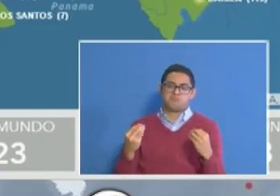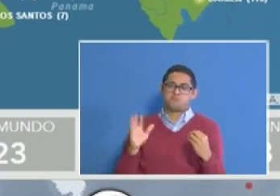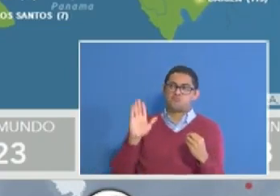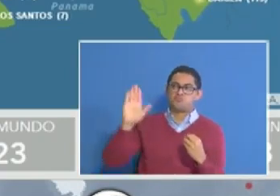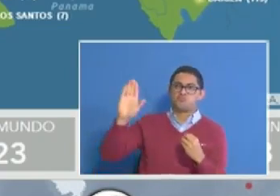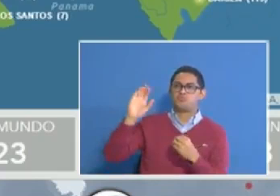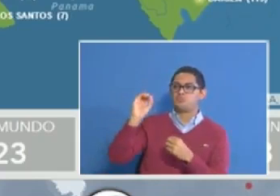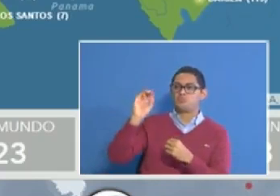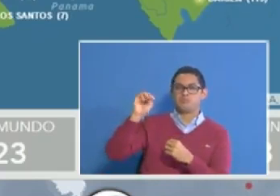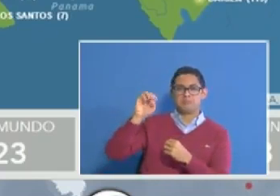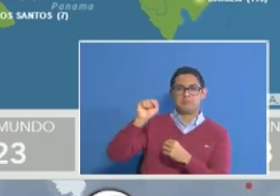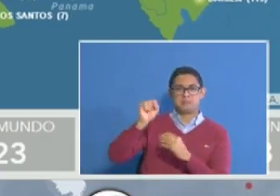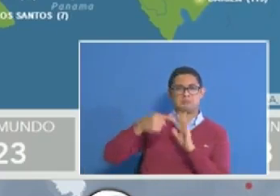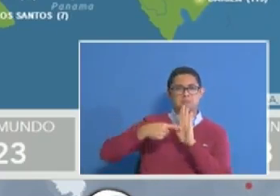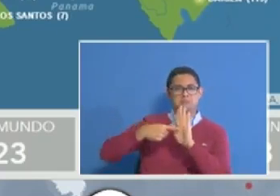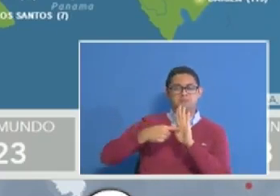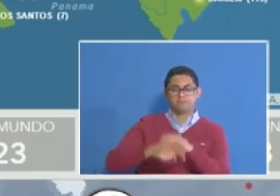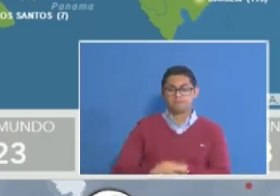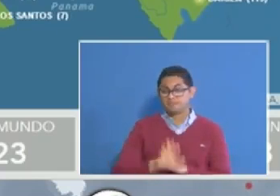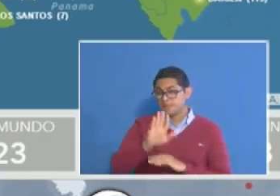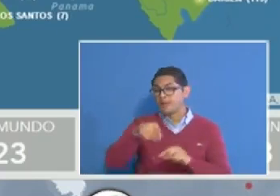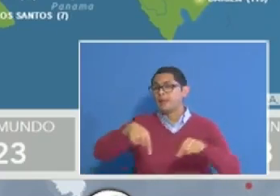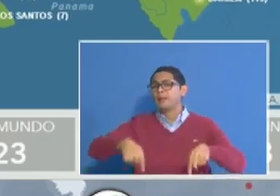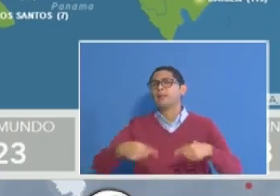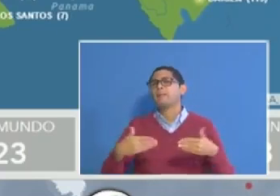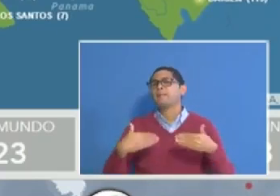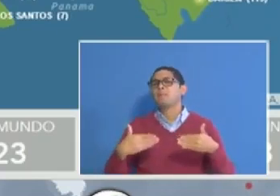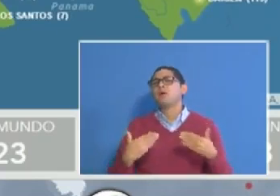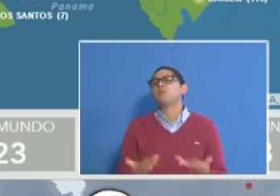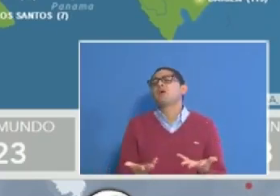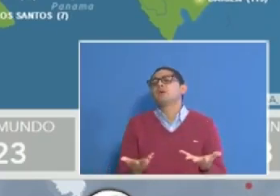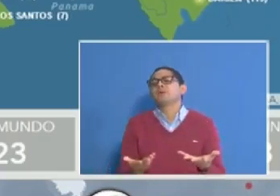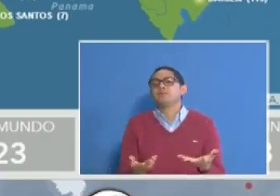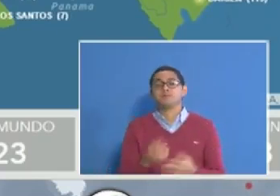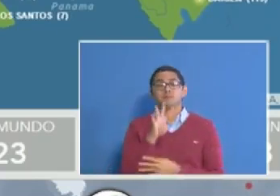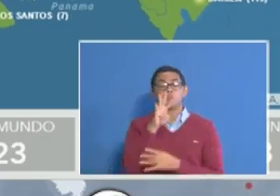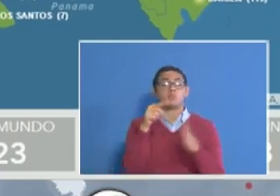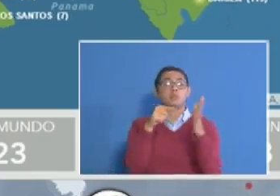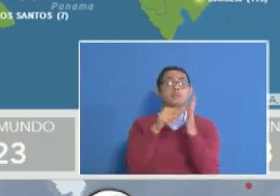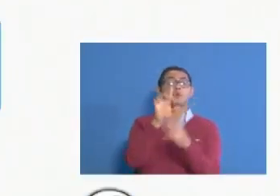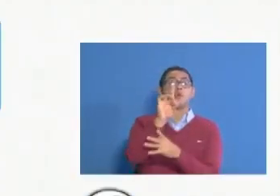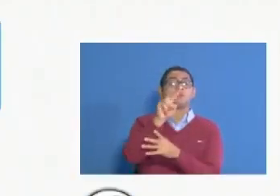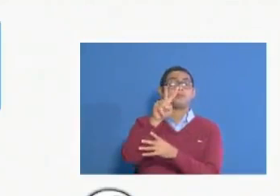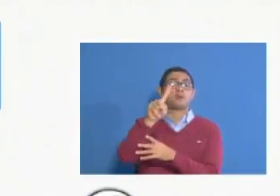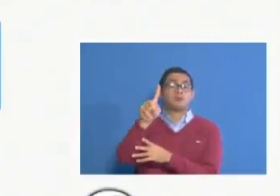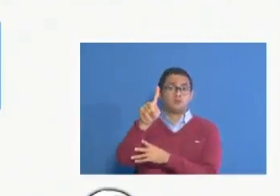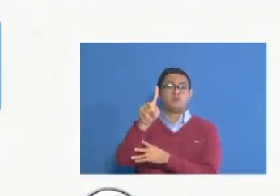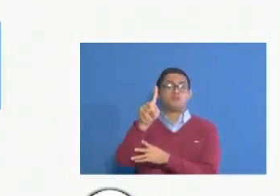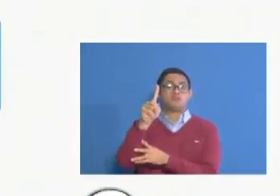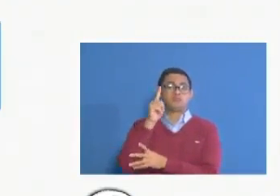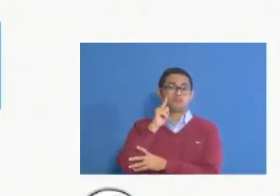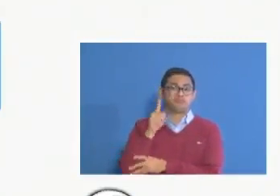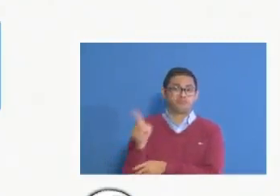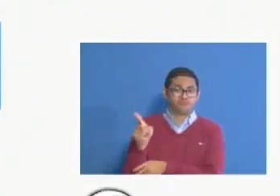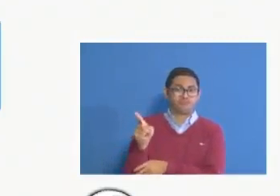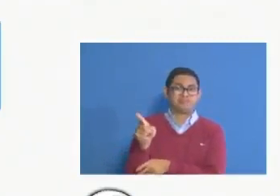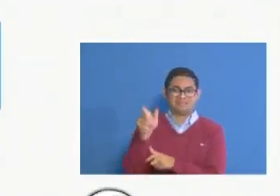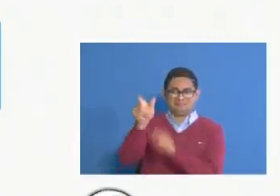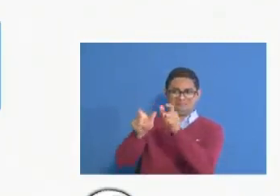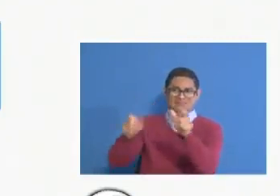OMS. En cuanto a Panamá, tenemos 4.821 casos